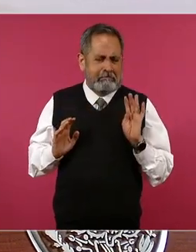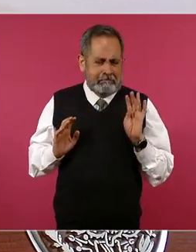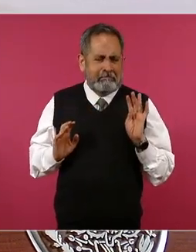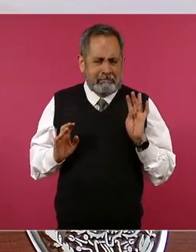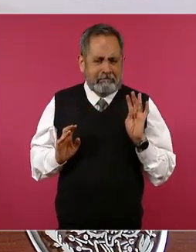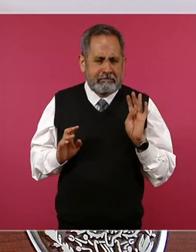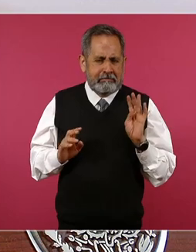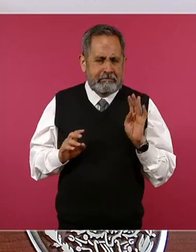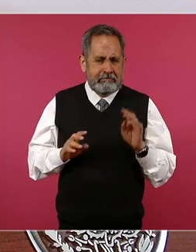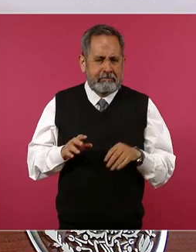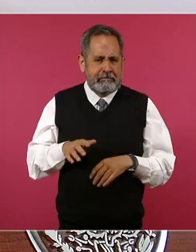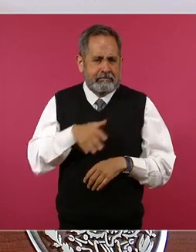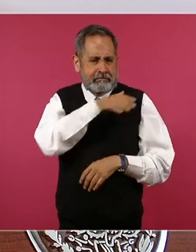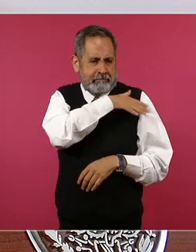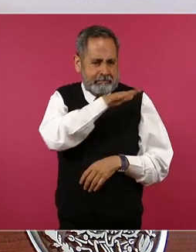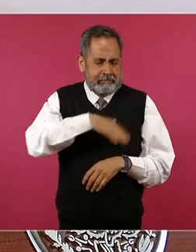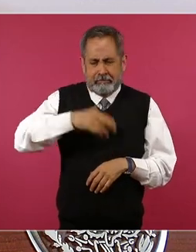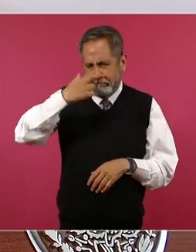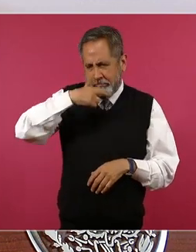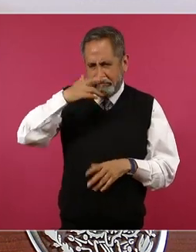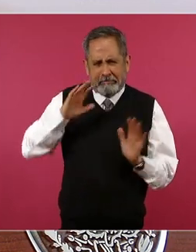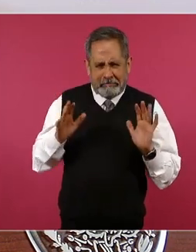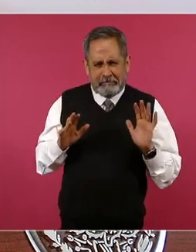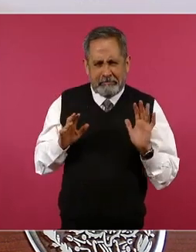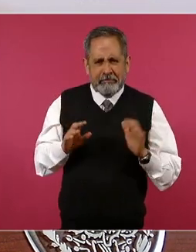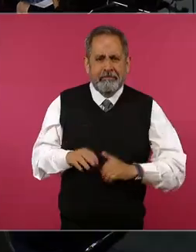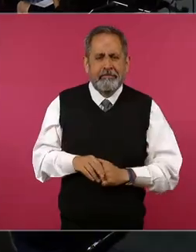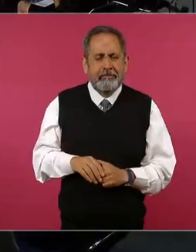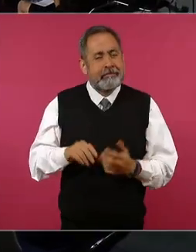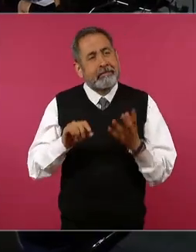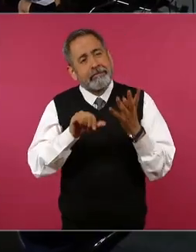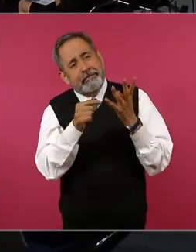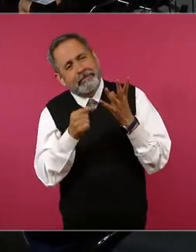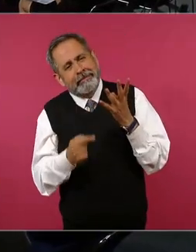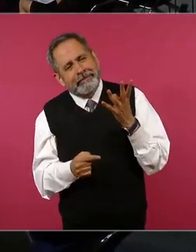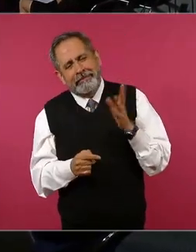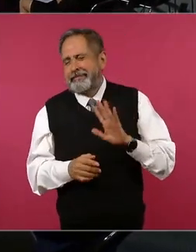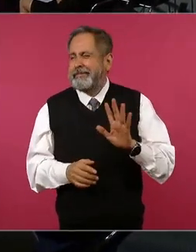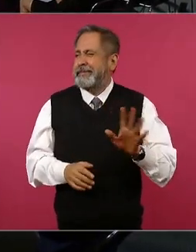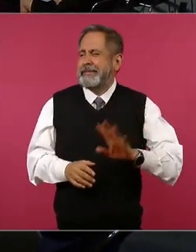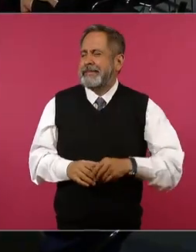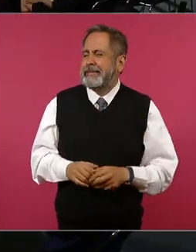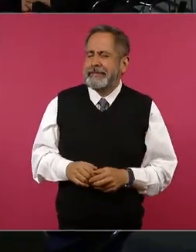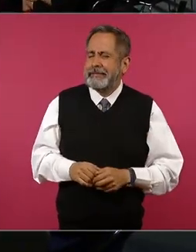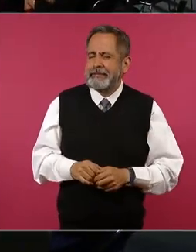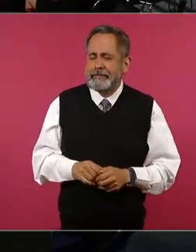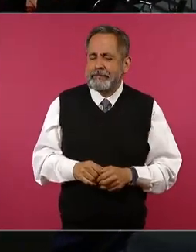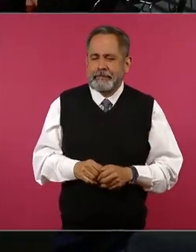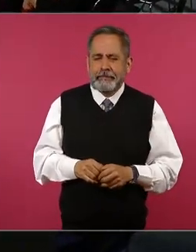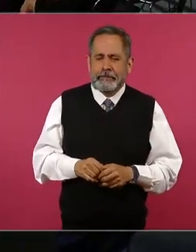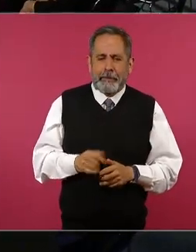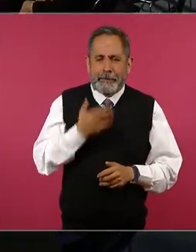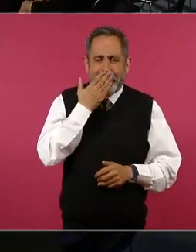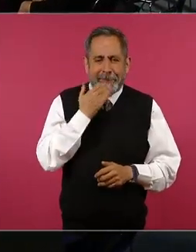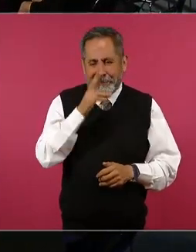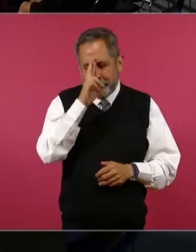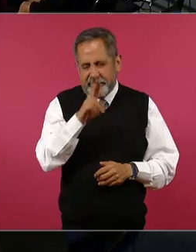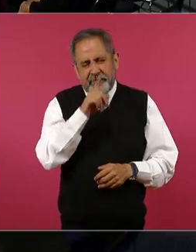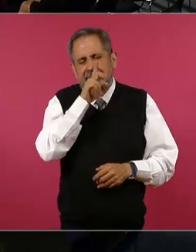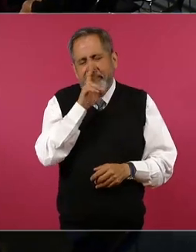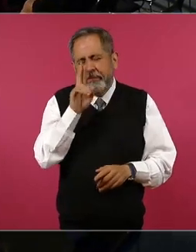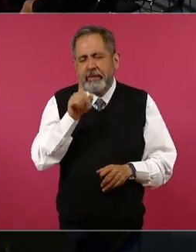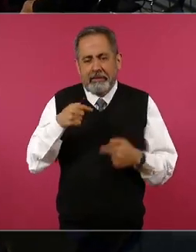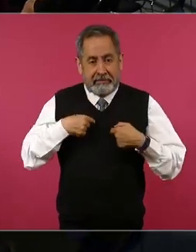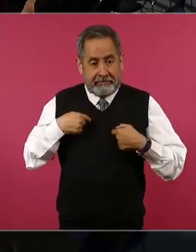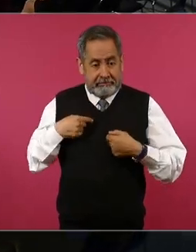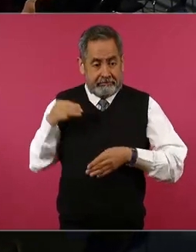a General Ázaro Cárdenas pero por lo general al resto no se les respeta